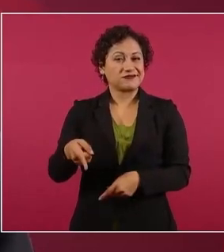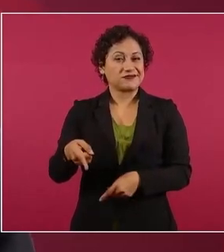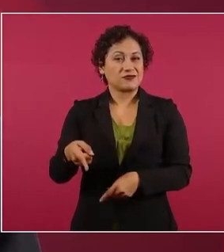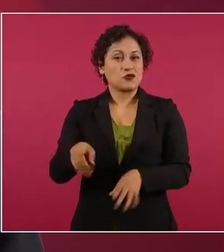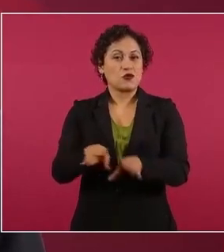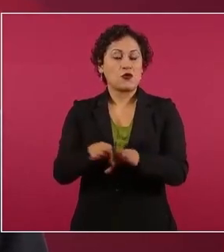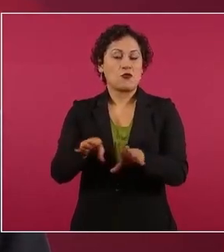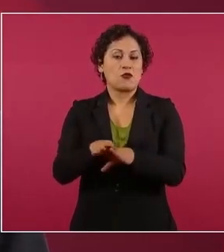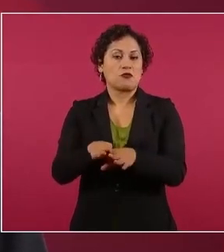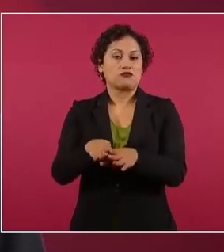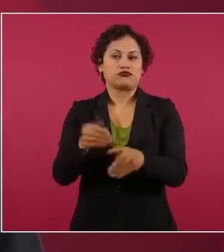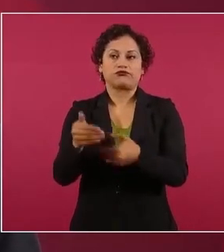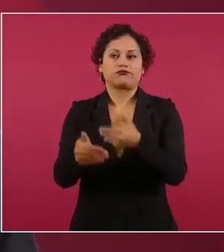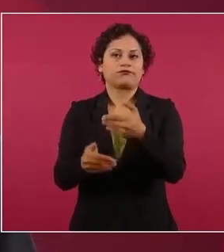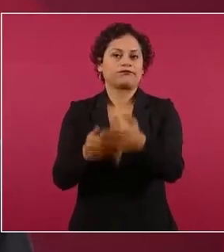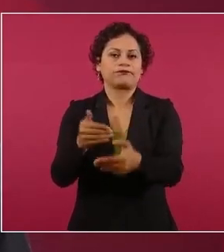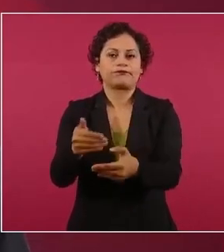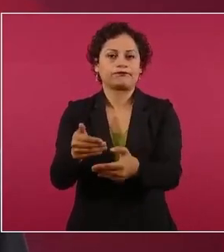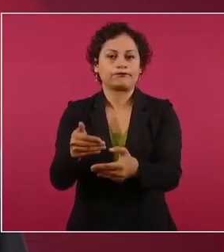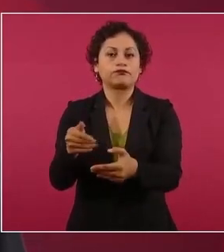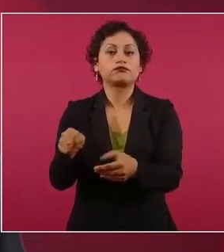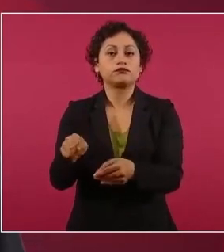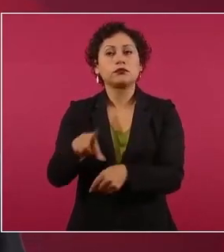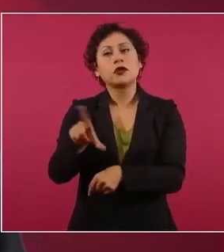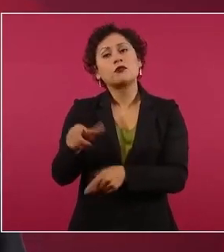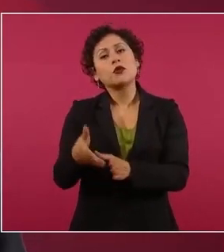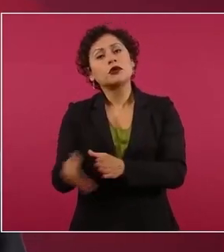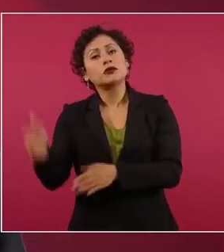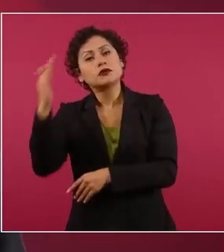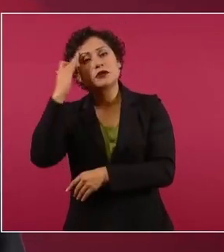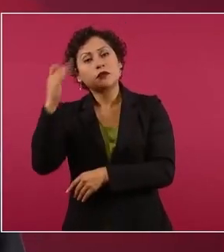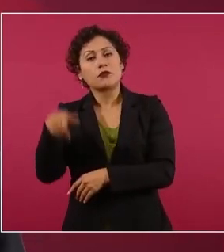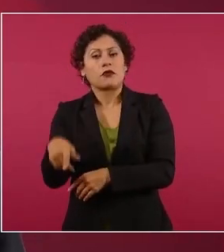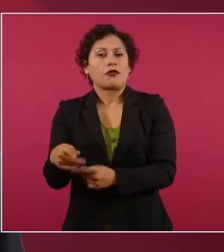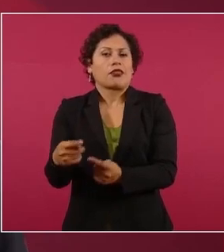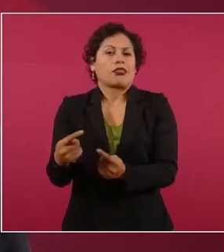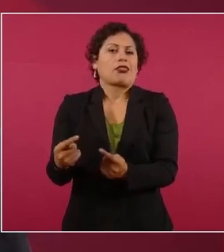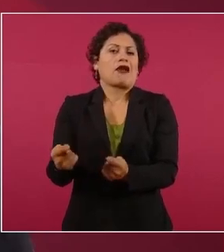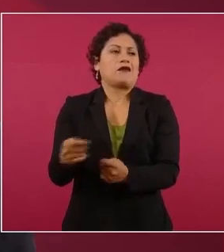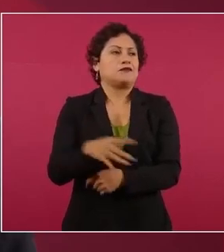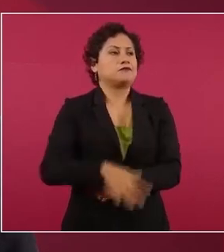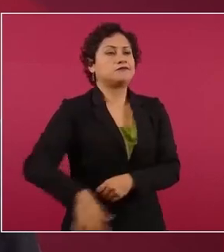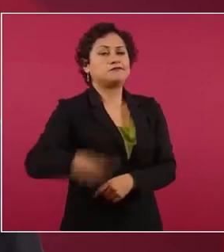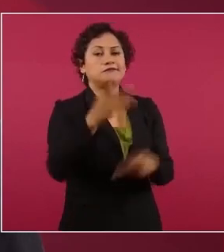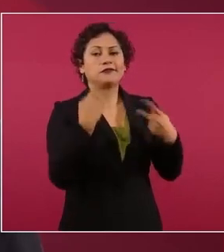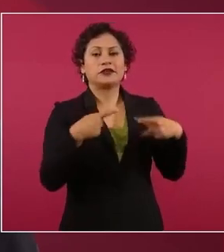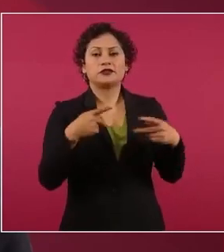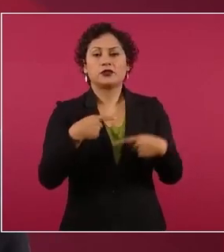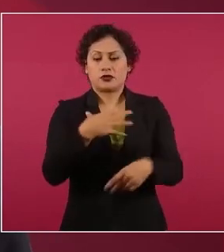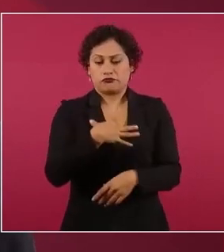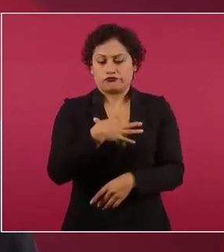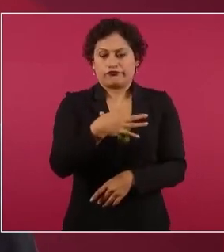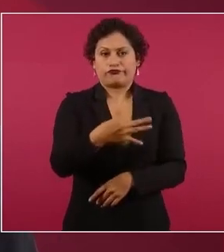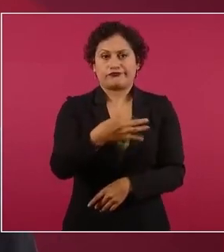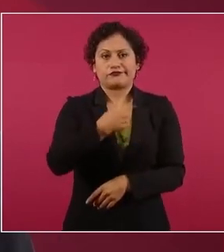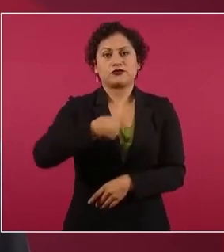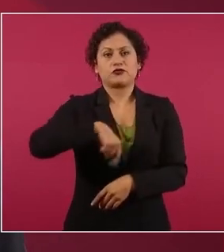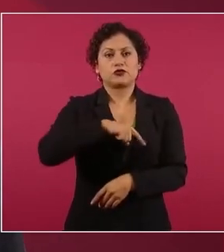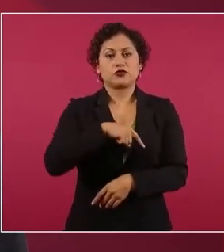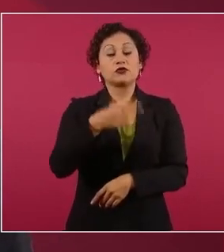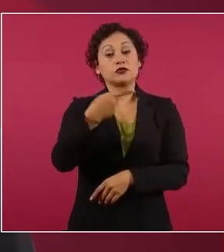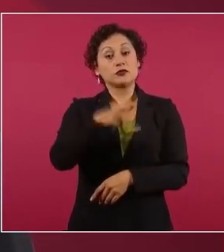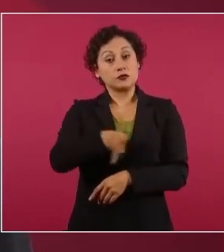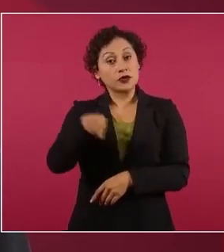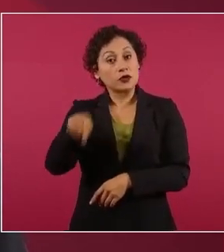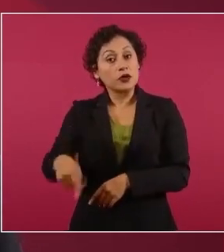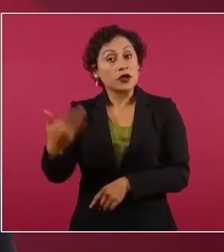de todas maneras la gente votó por nosotros lo que hicieron fue falsificar las actas